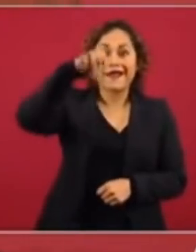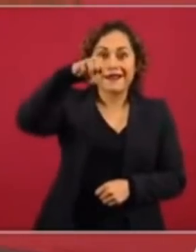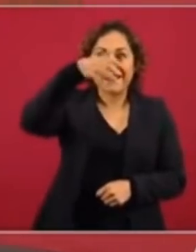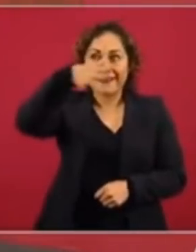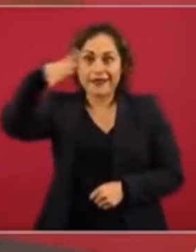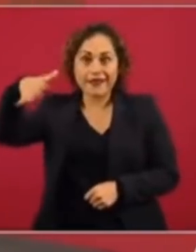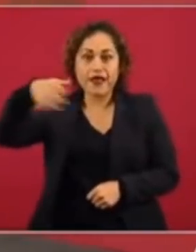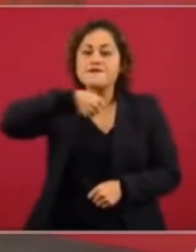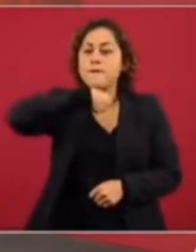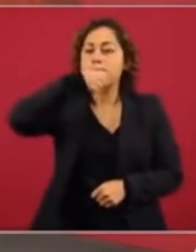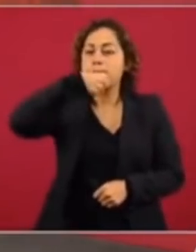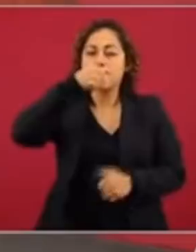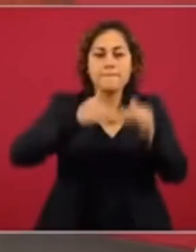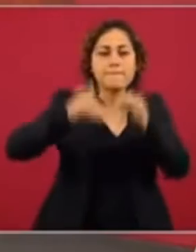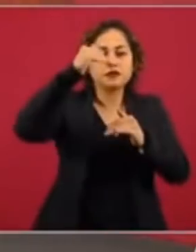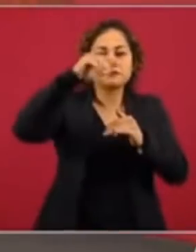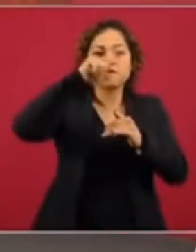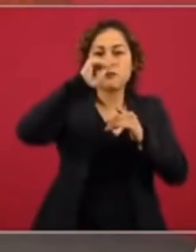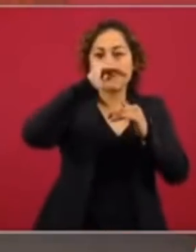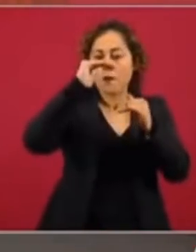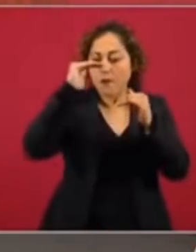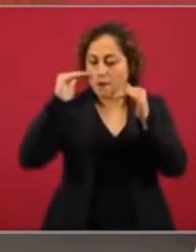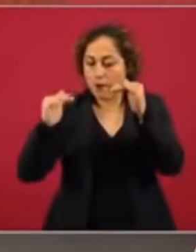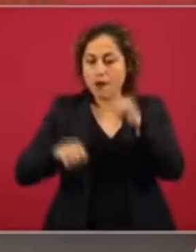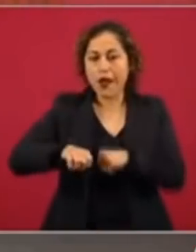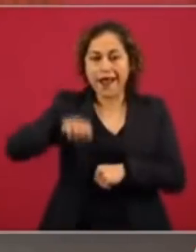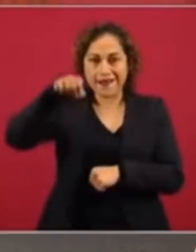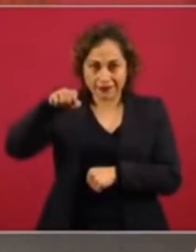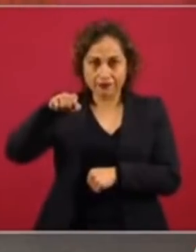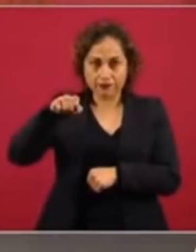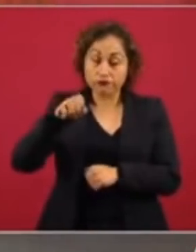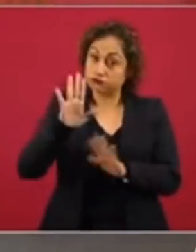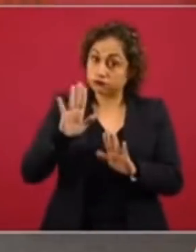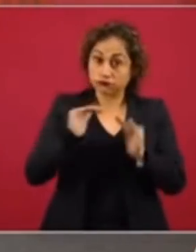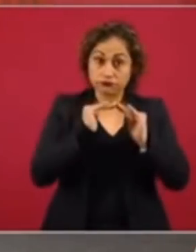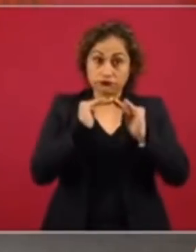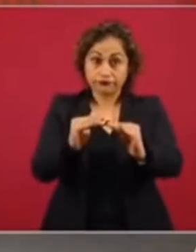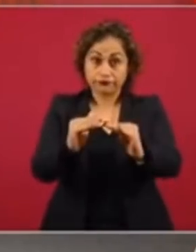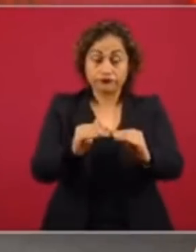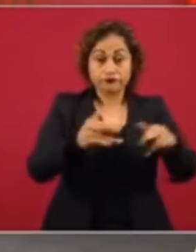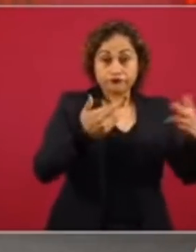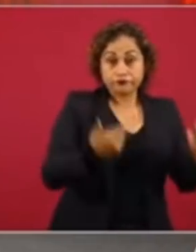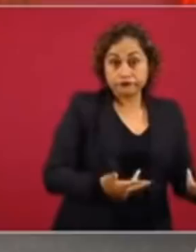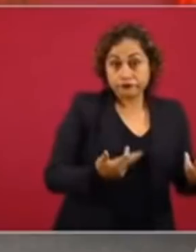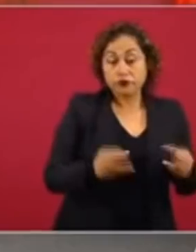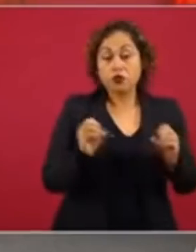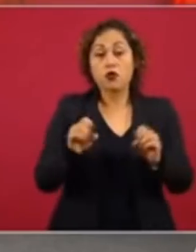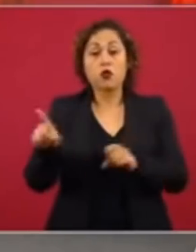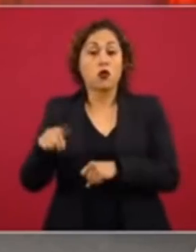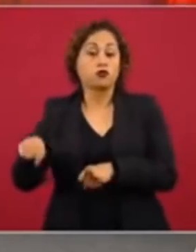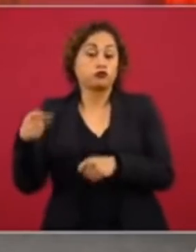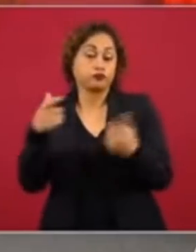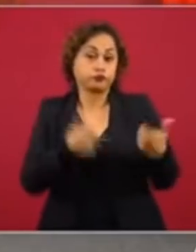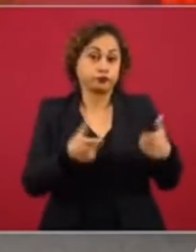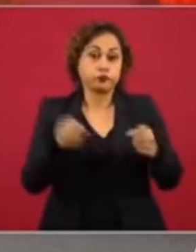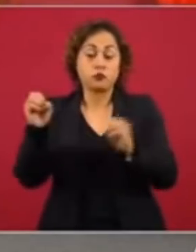Y es parejo. Imaginemos que hay 12, 14, 15